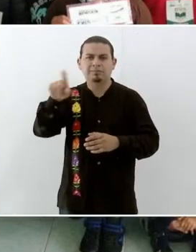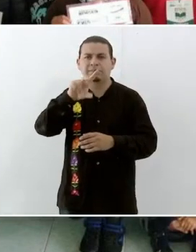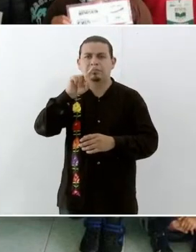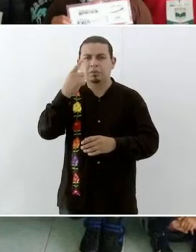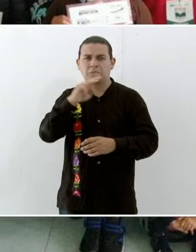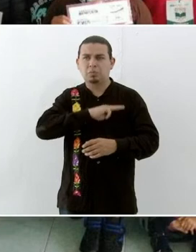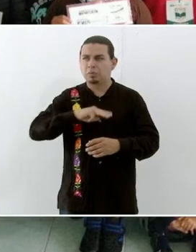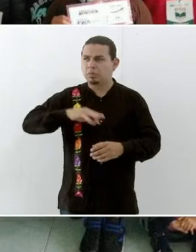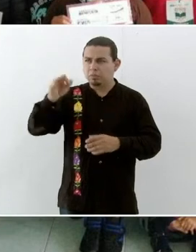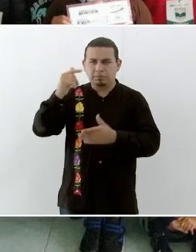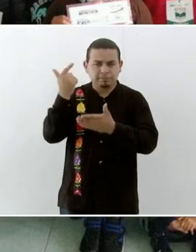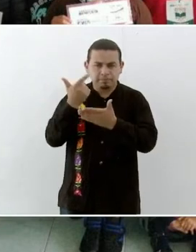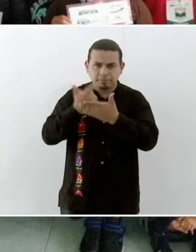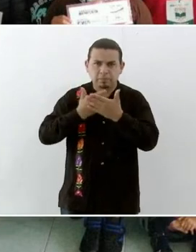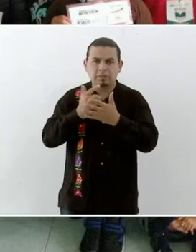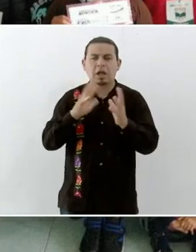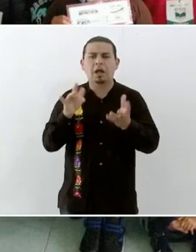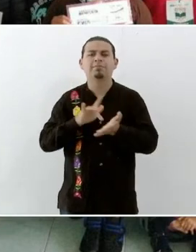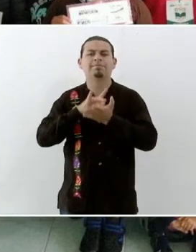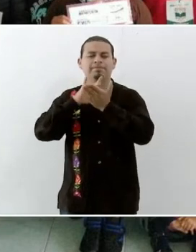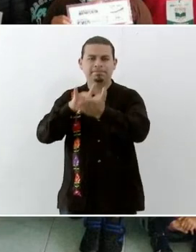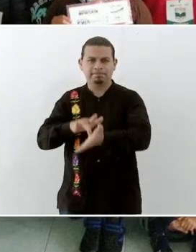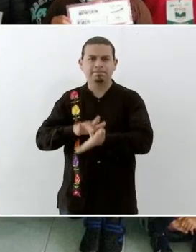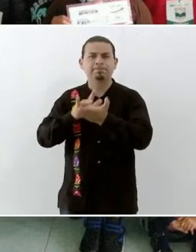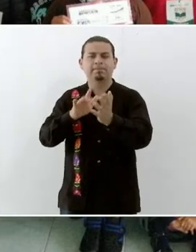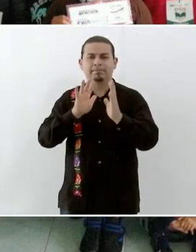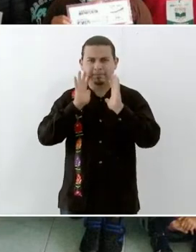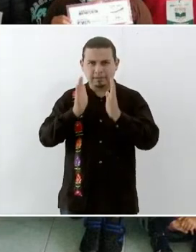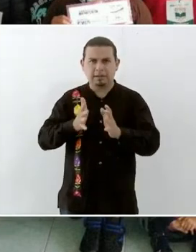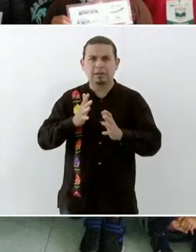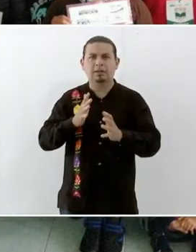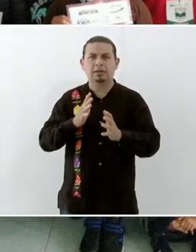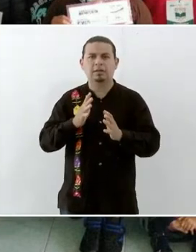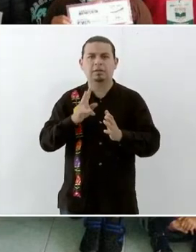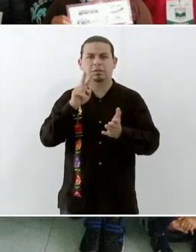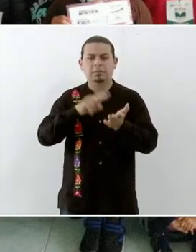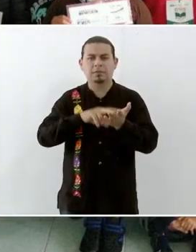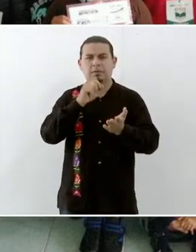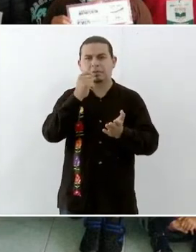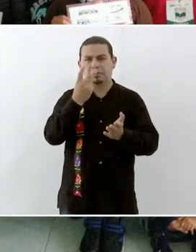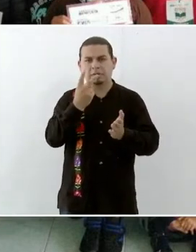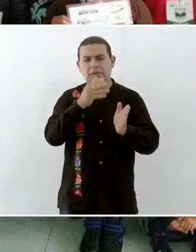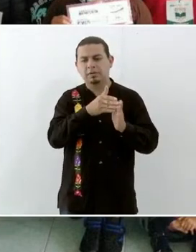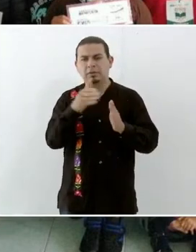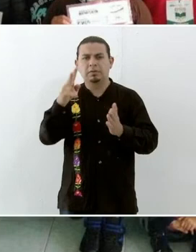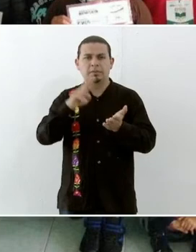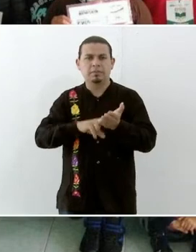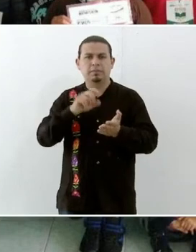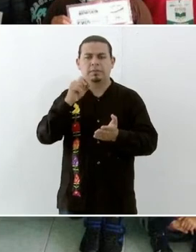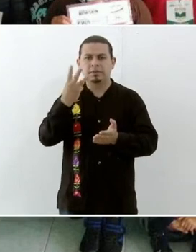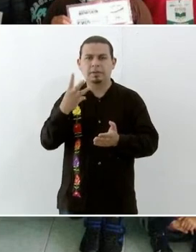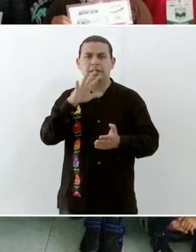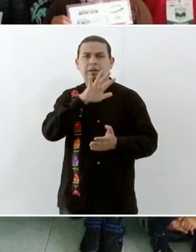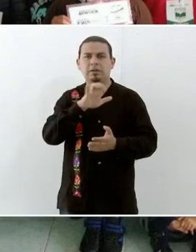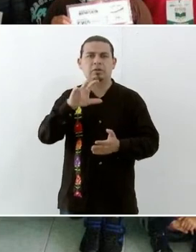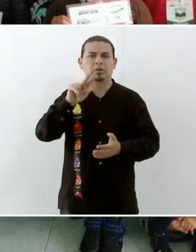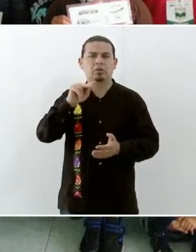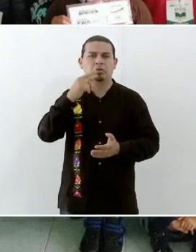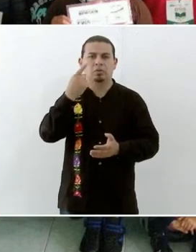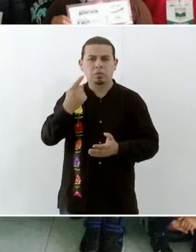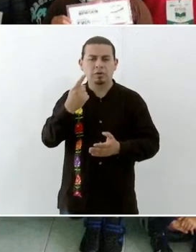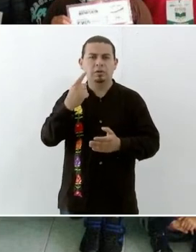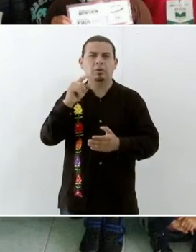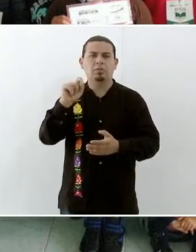31 municipios recibirán entre el año 2022 y 2023 581